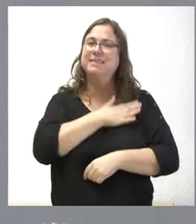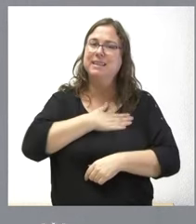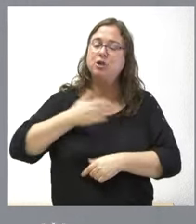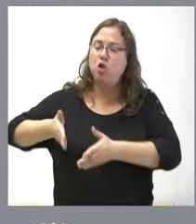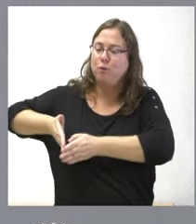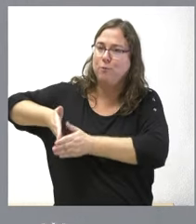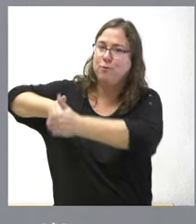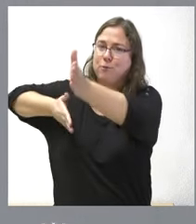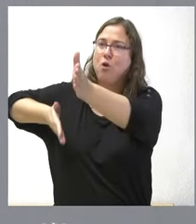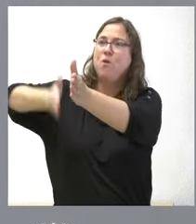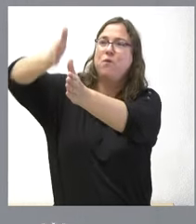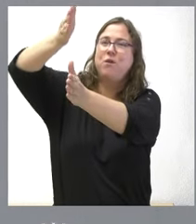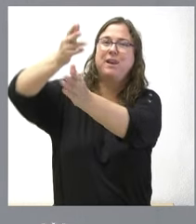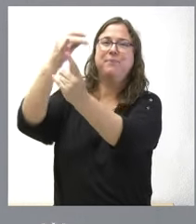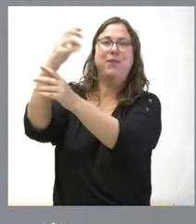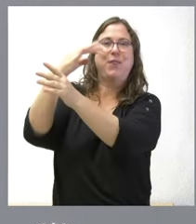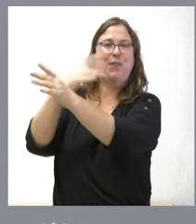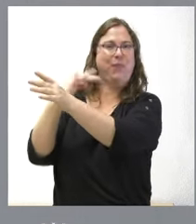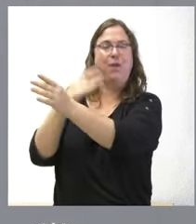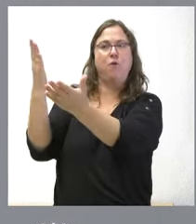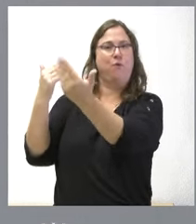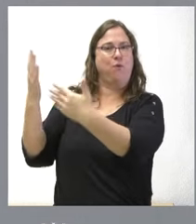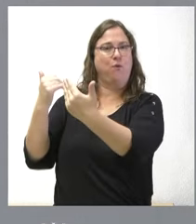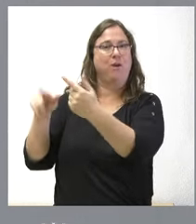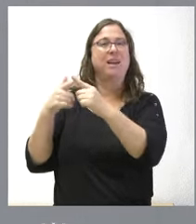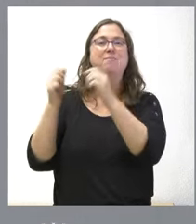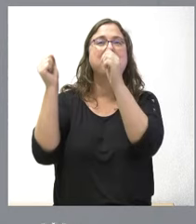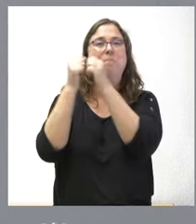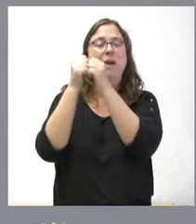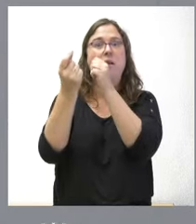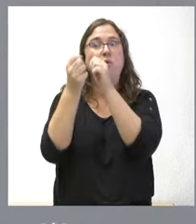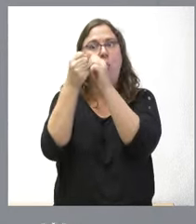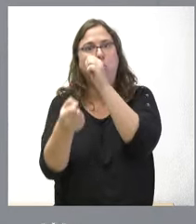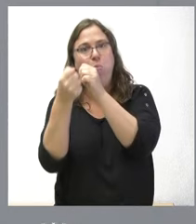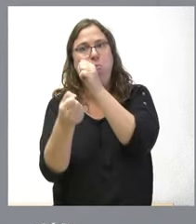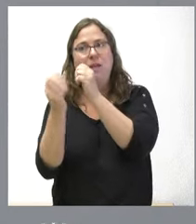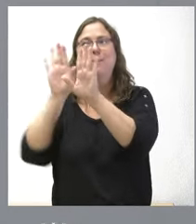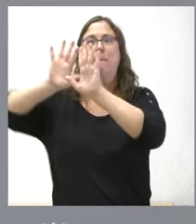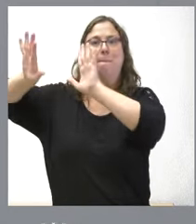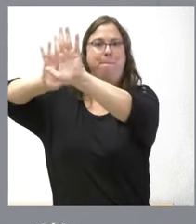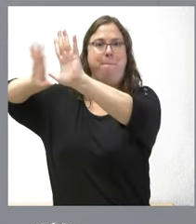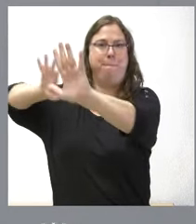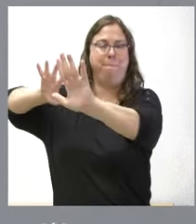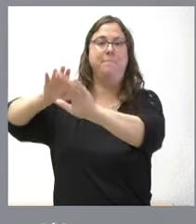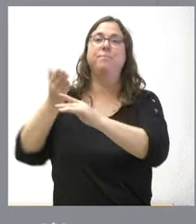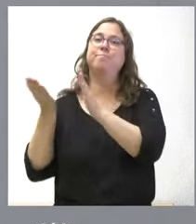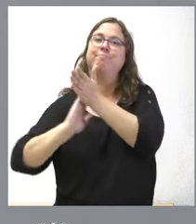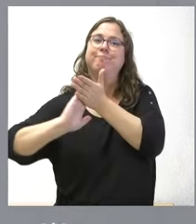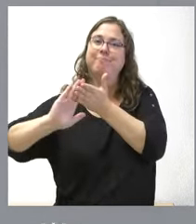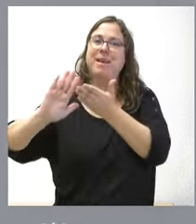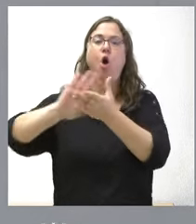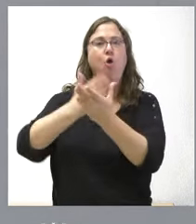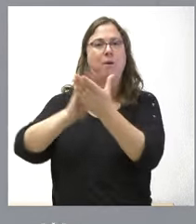toda la superficie, eliminando la vegetación existente, así como aquellas rocas que están a punto de desprenderse, sellando los huecos con hormigón.